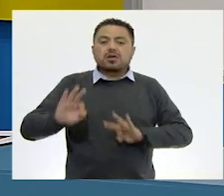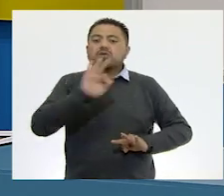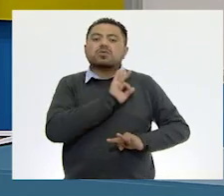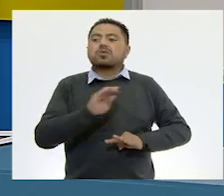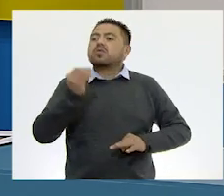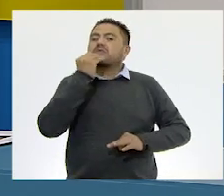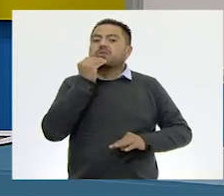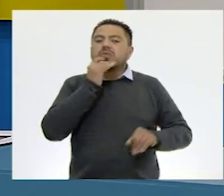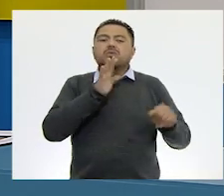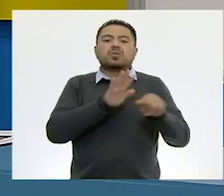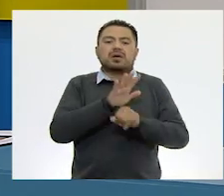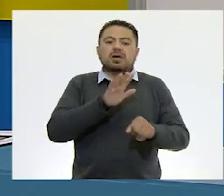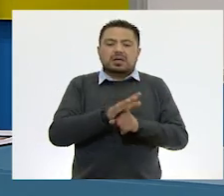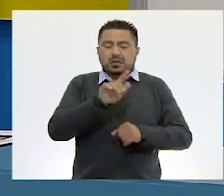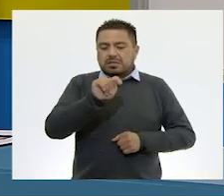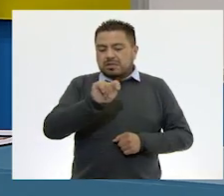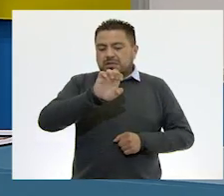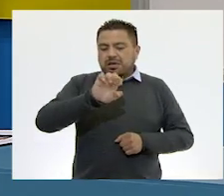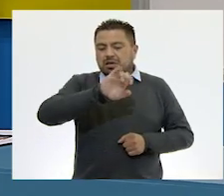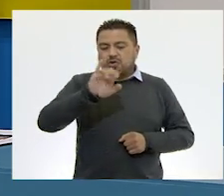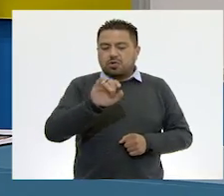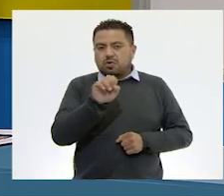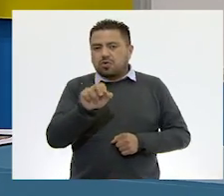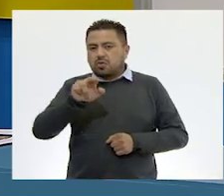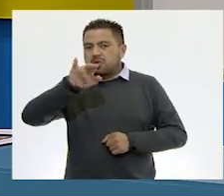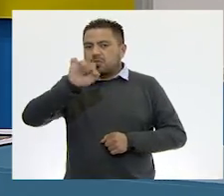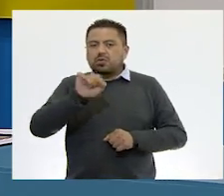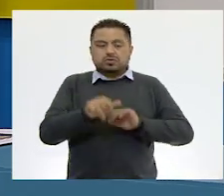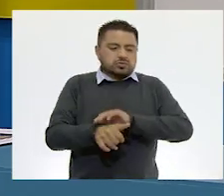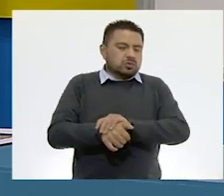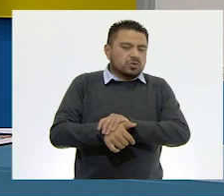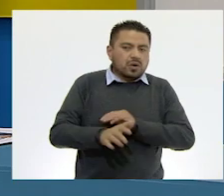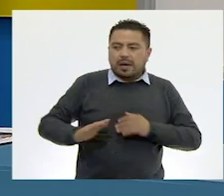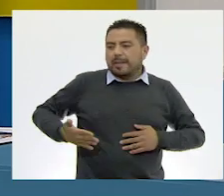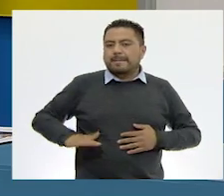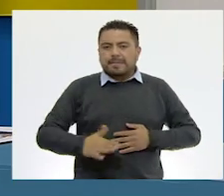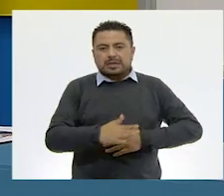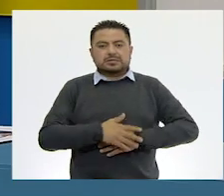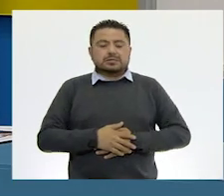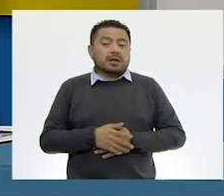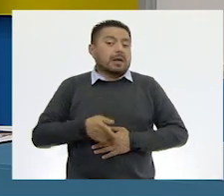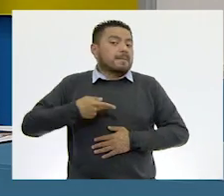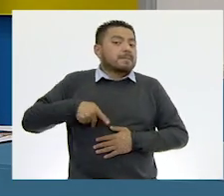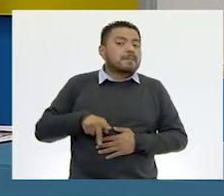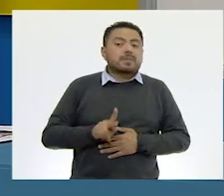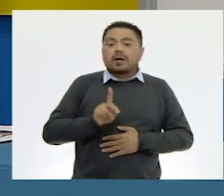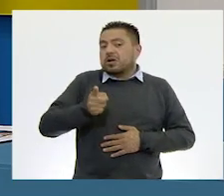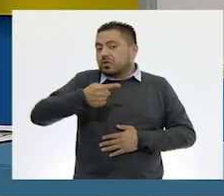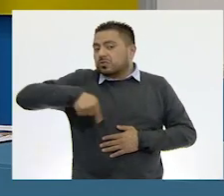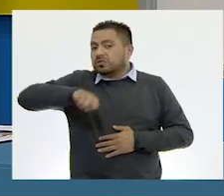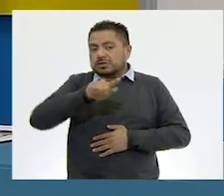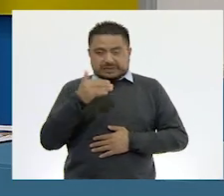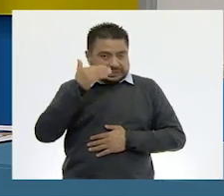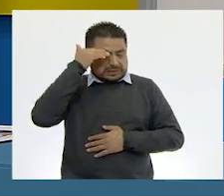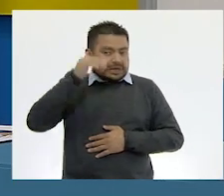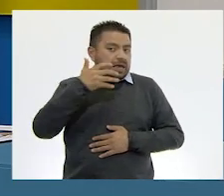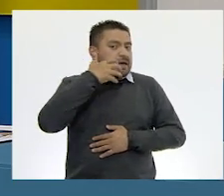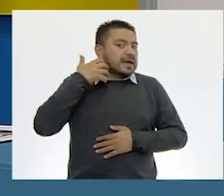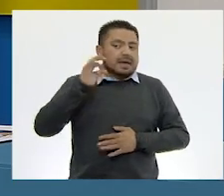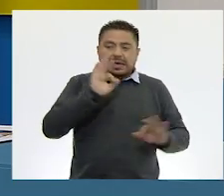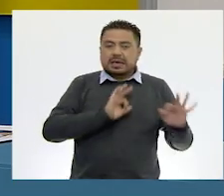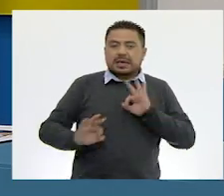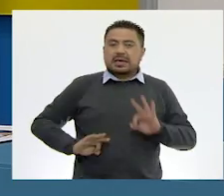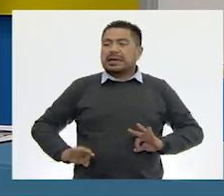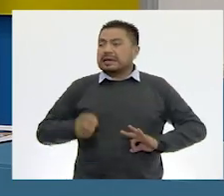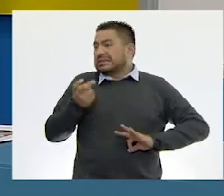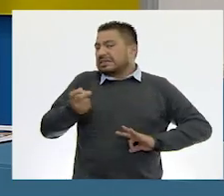alimentar de tejones, venados, tortugas y peces. Pero, ¿ustedes sabían que el jaguar es el